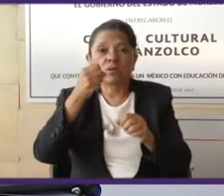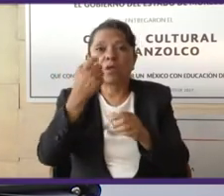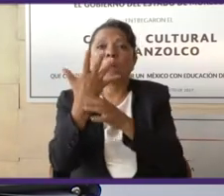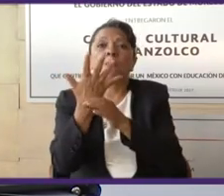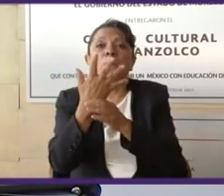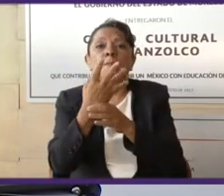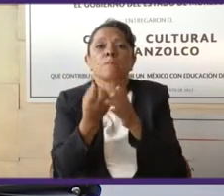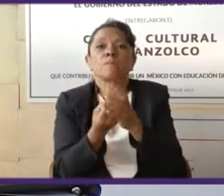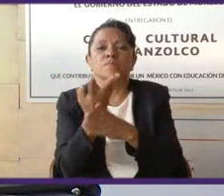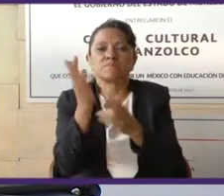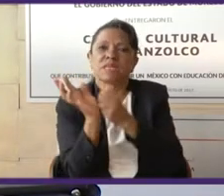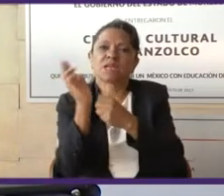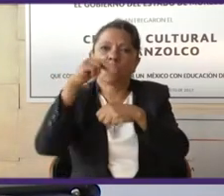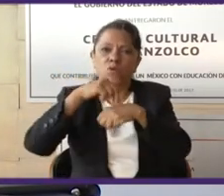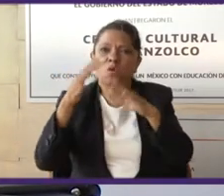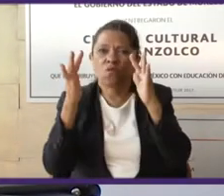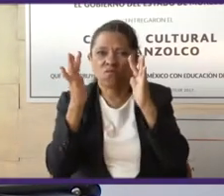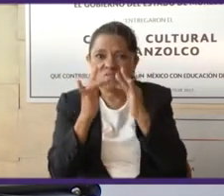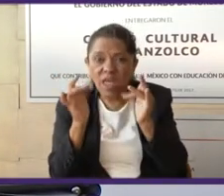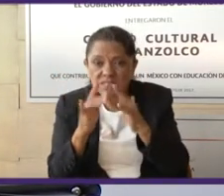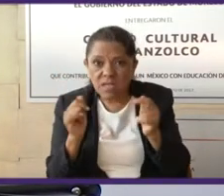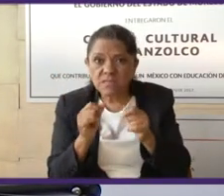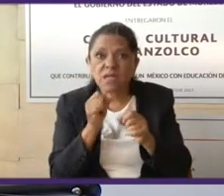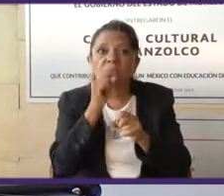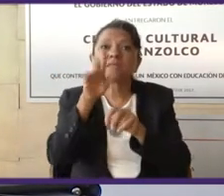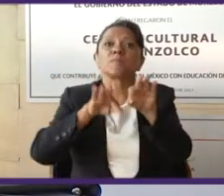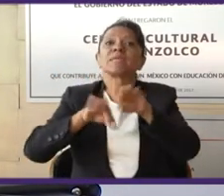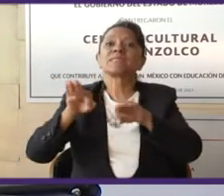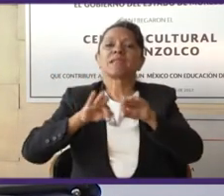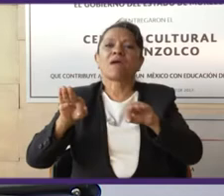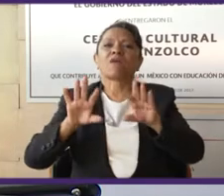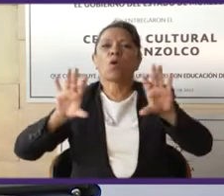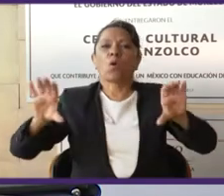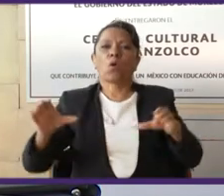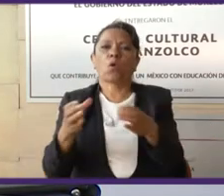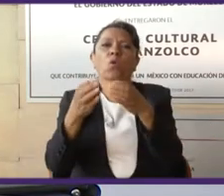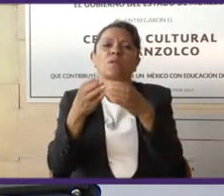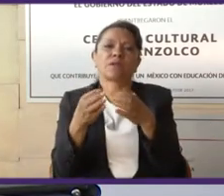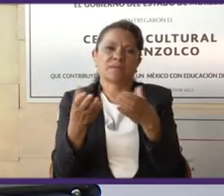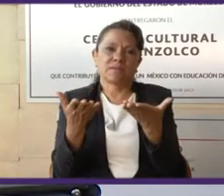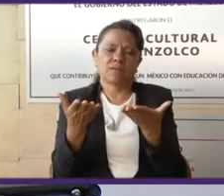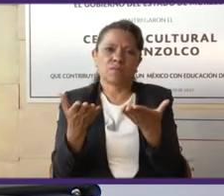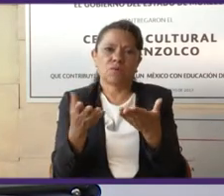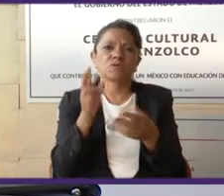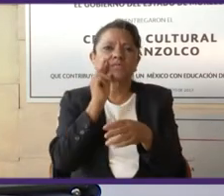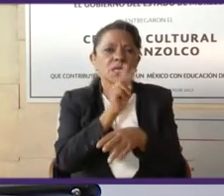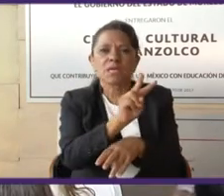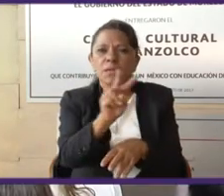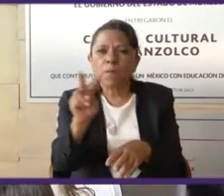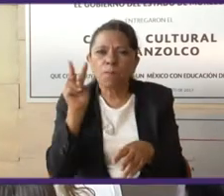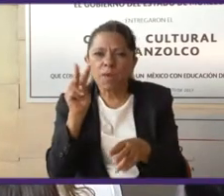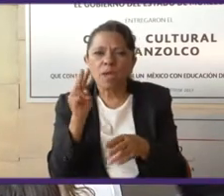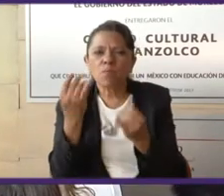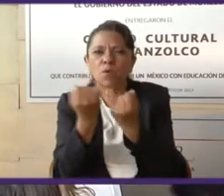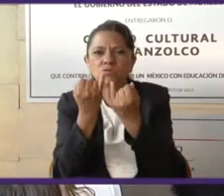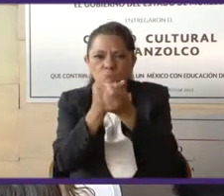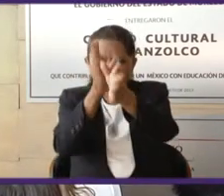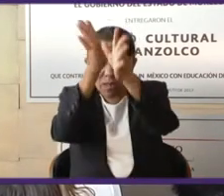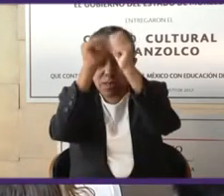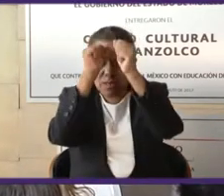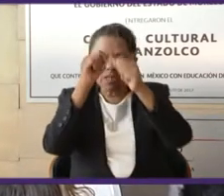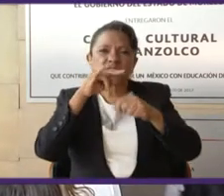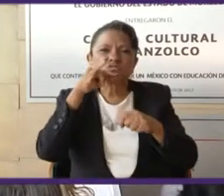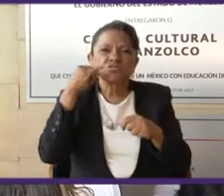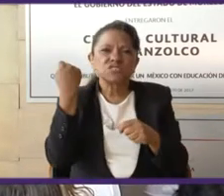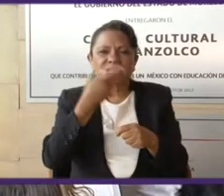que surgen de la Revolución Francesa. Son trabajos colectivos. Si vemos la concertación chilena de la que